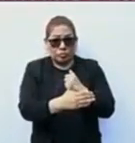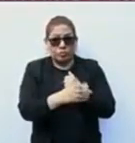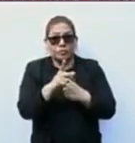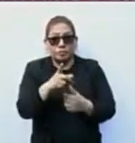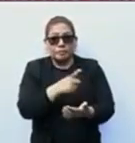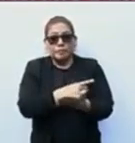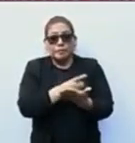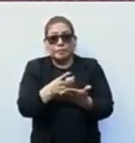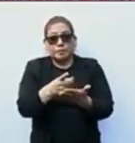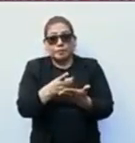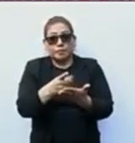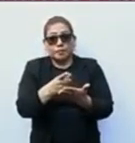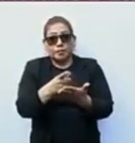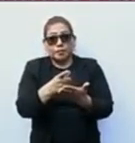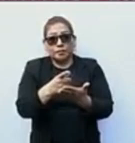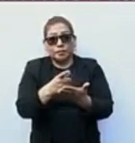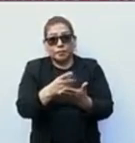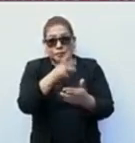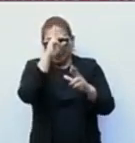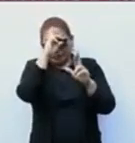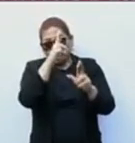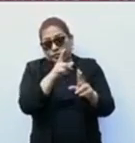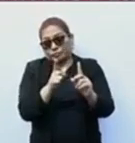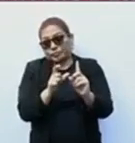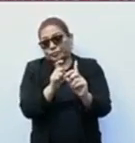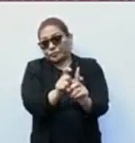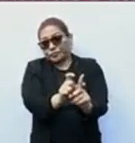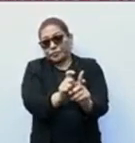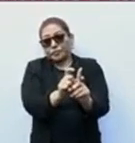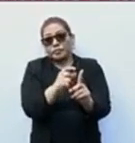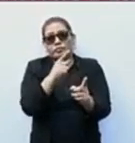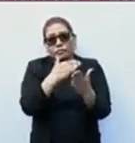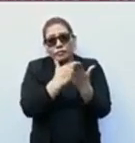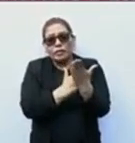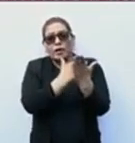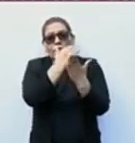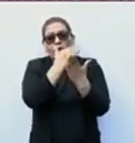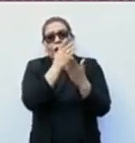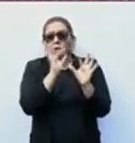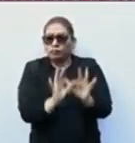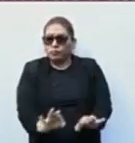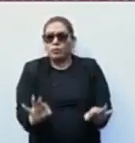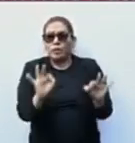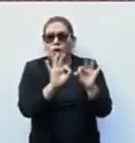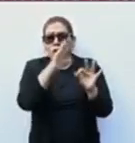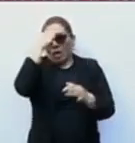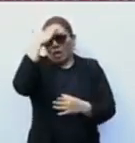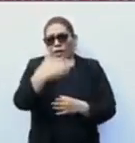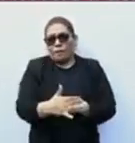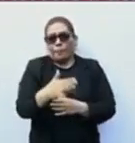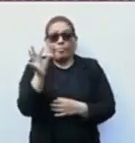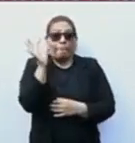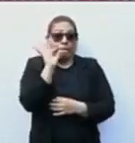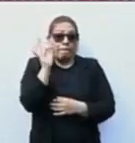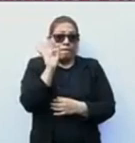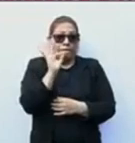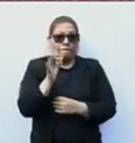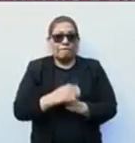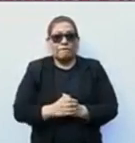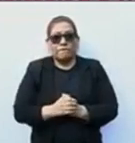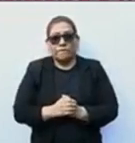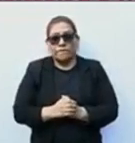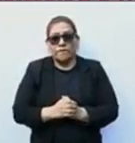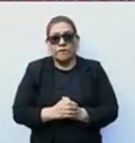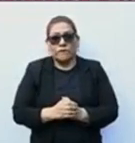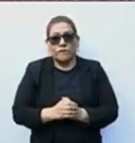es para todos los adultos mayores y que tenga un monto importante. Sabemos que quizás de cualquier manera